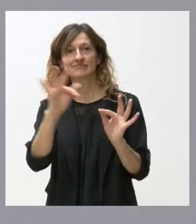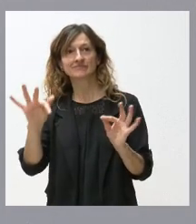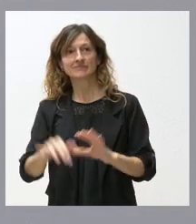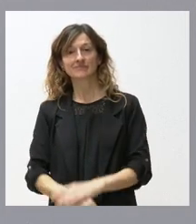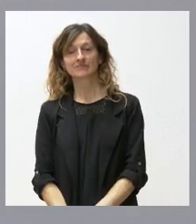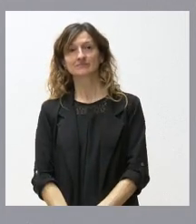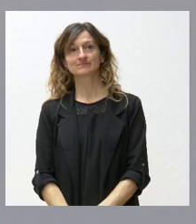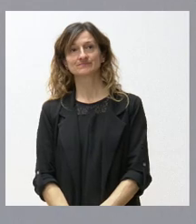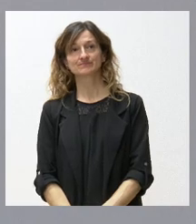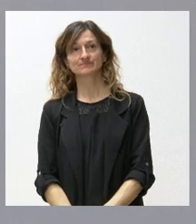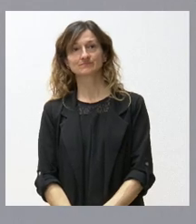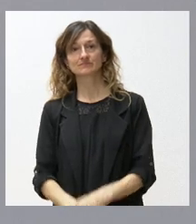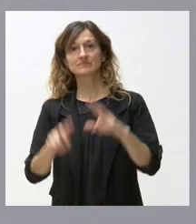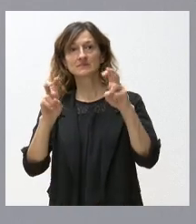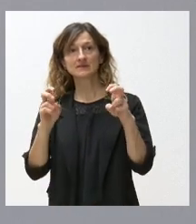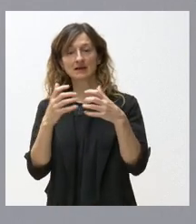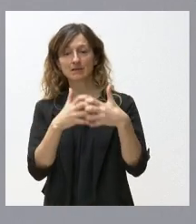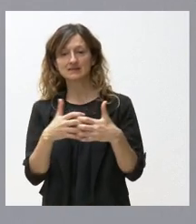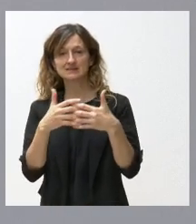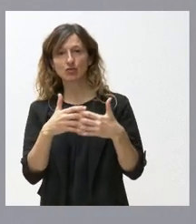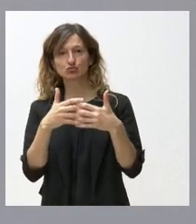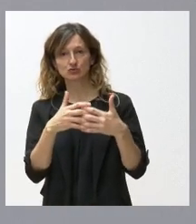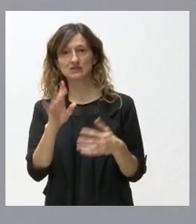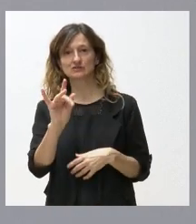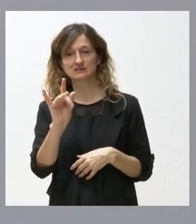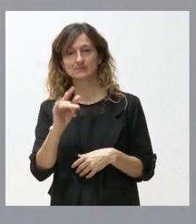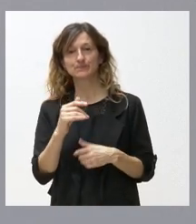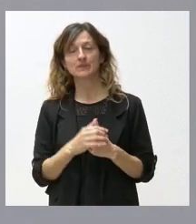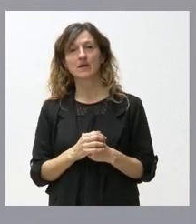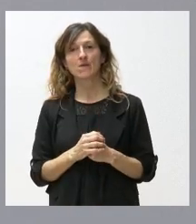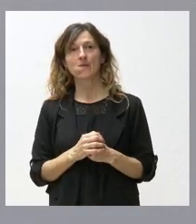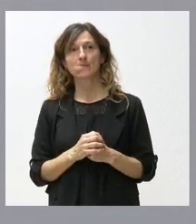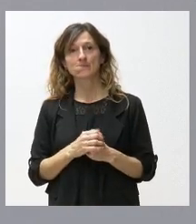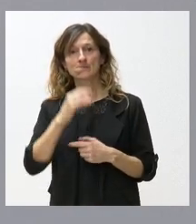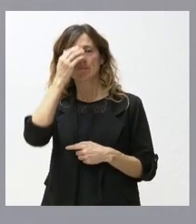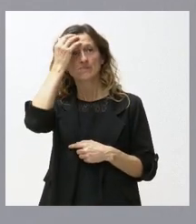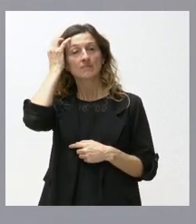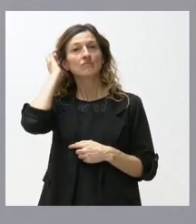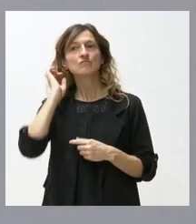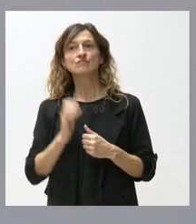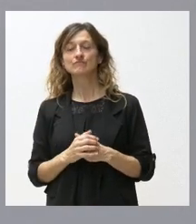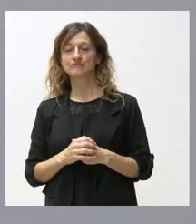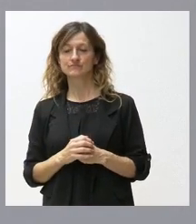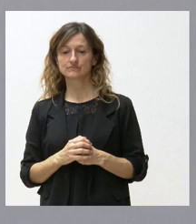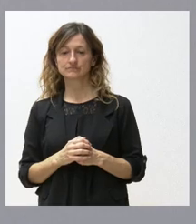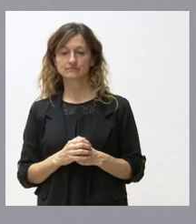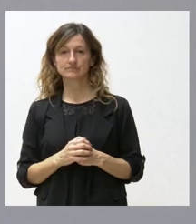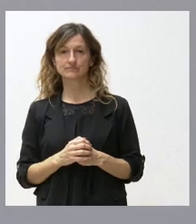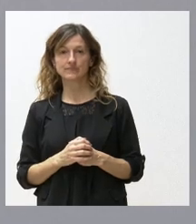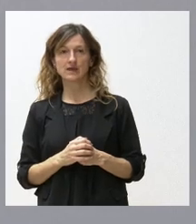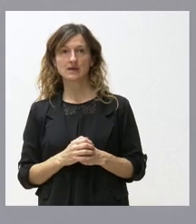el tal tema, sí, de Estados Unidos, no me pierdo por eso, el tema de Estados Unidos, bueno, una primera cuestión de valoración, nosotros